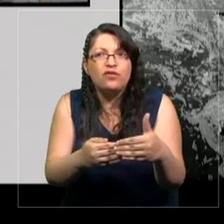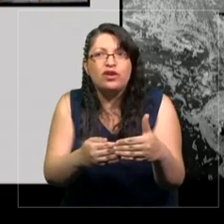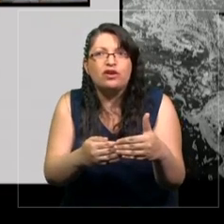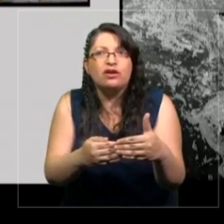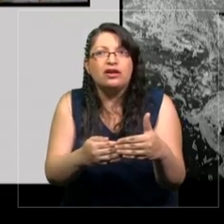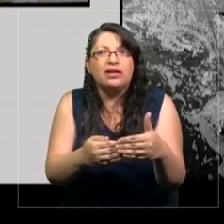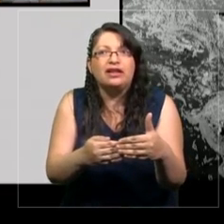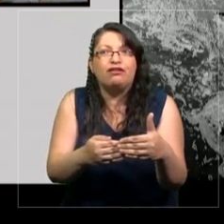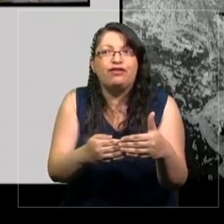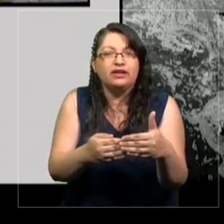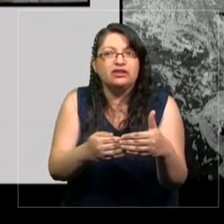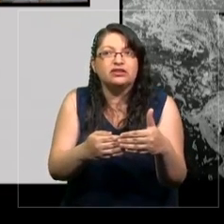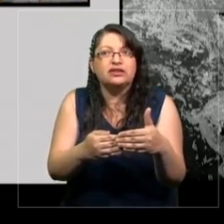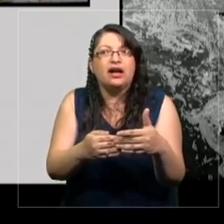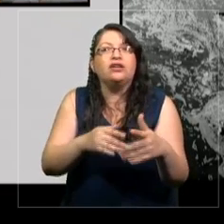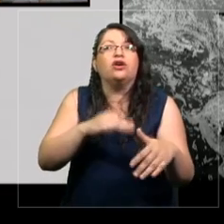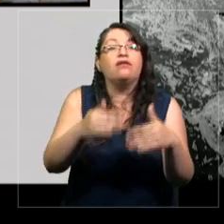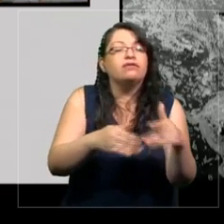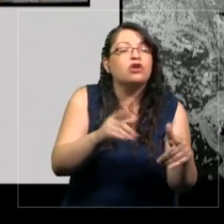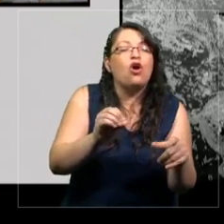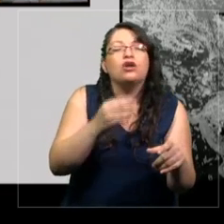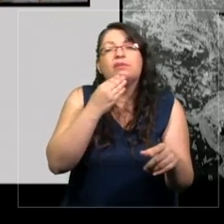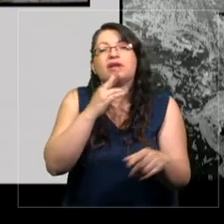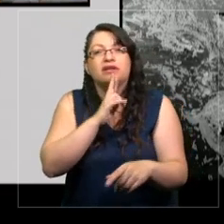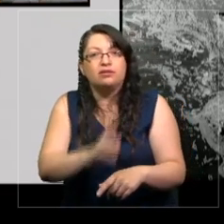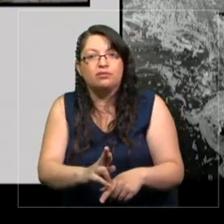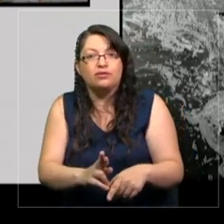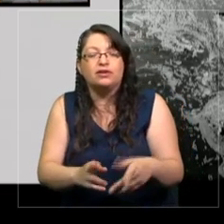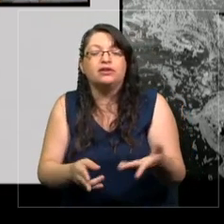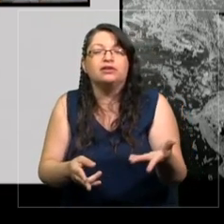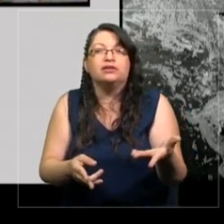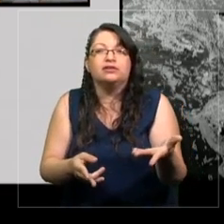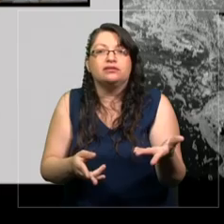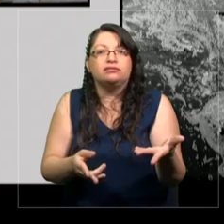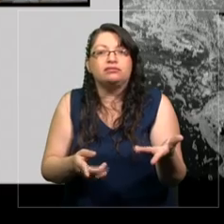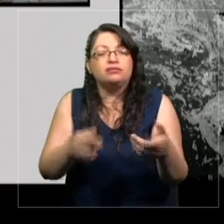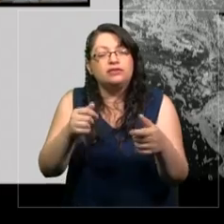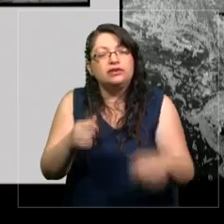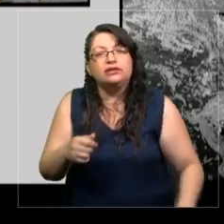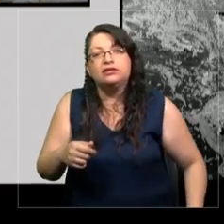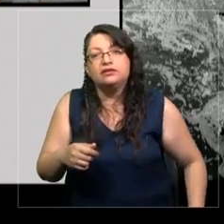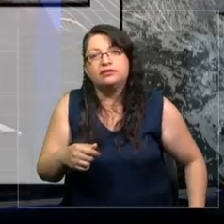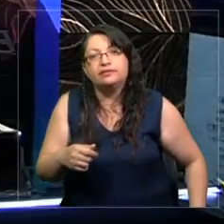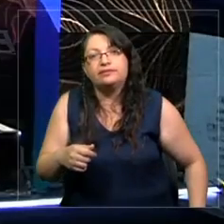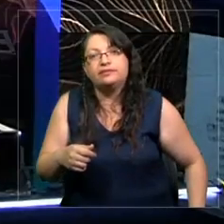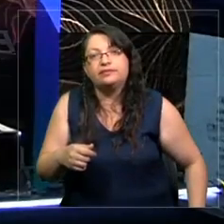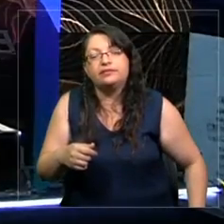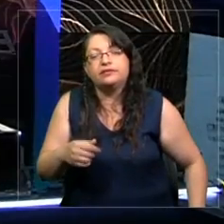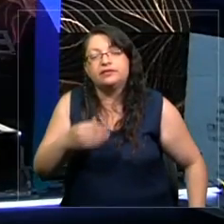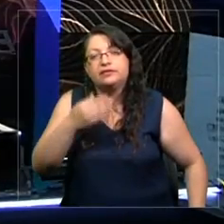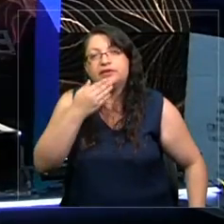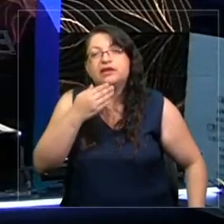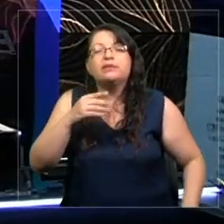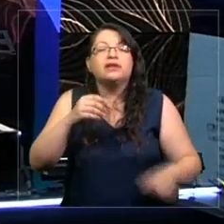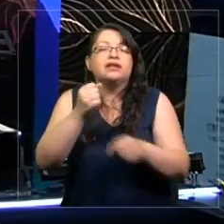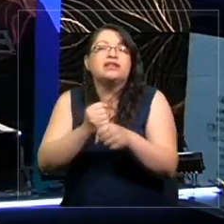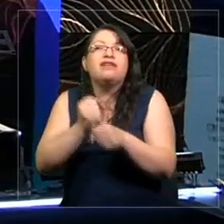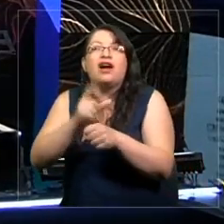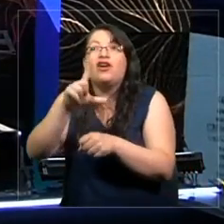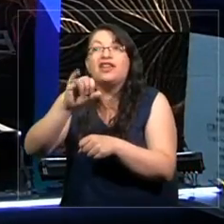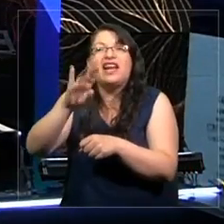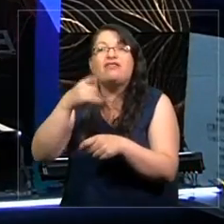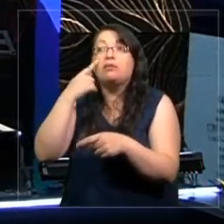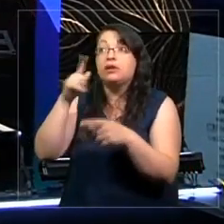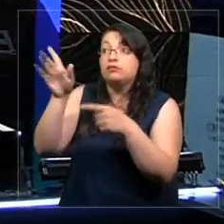respuestas. Y esto queda en evidencia, por ejemplo, en el trabajo que vemos acá de Labra. Por un lado tenemos imágenes que son